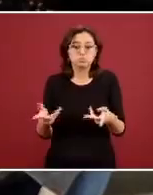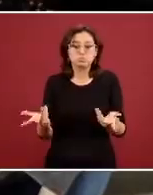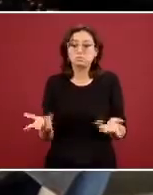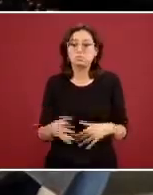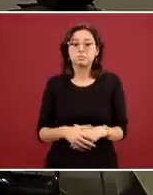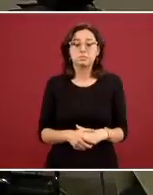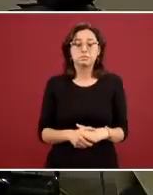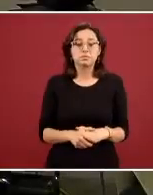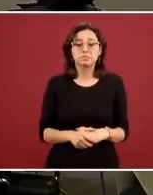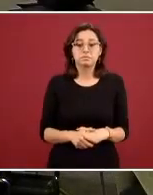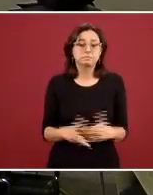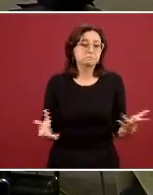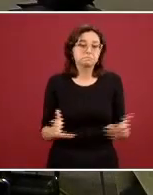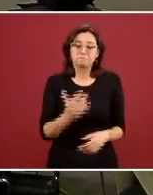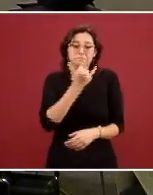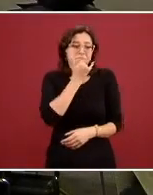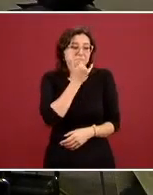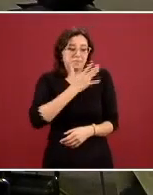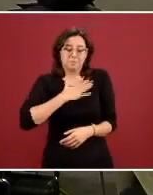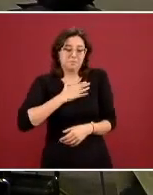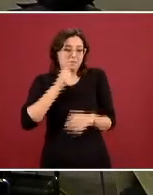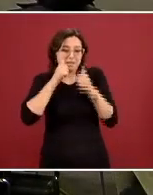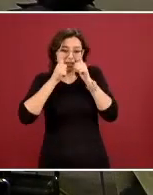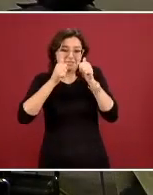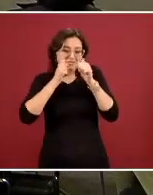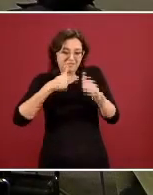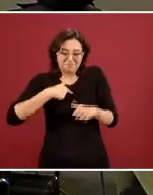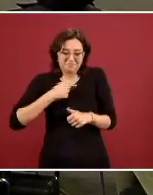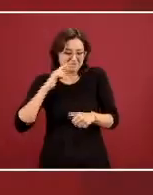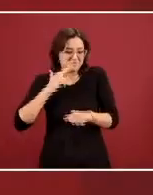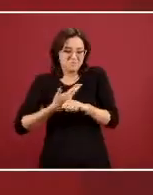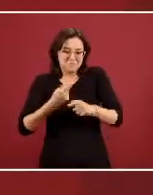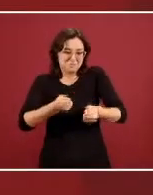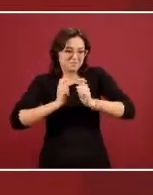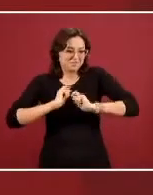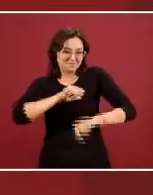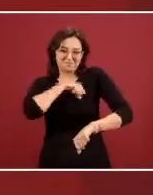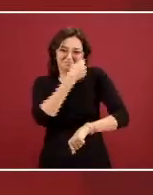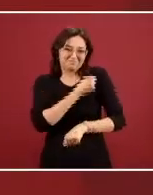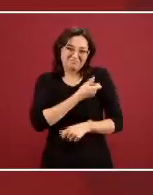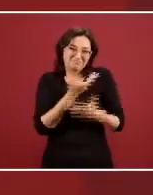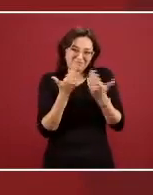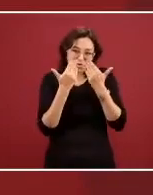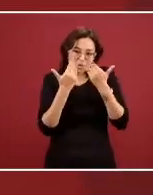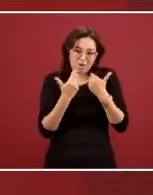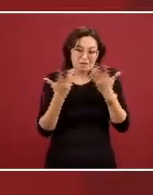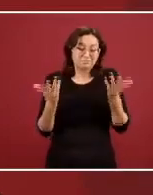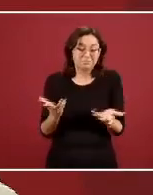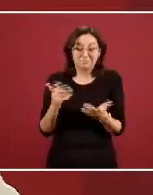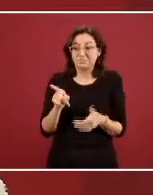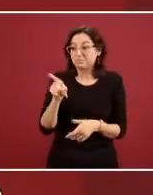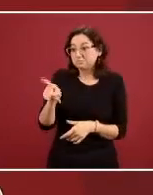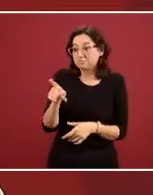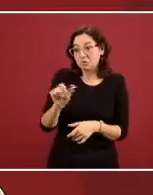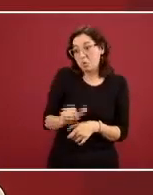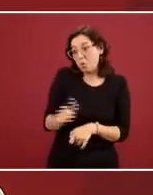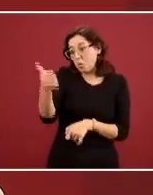más allá de nuestro nivel de atribuciones en el sector salud desde luego la Secretaría de